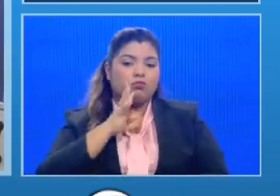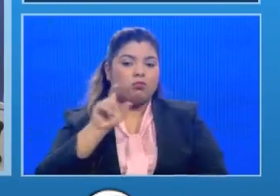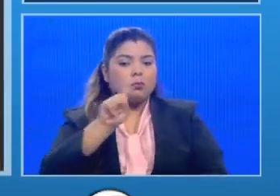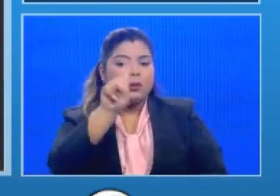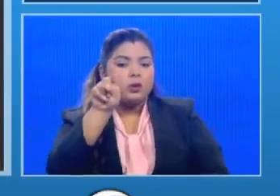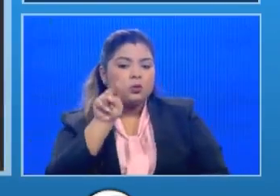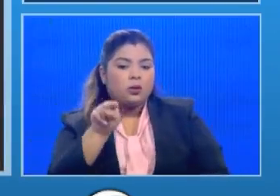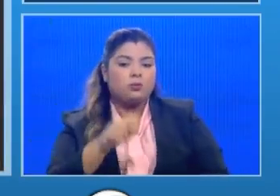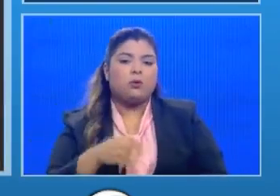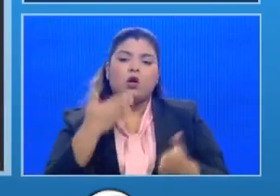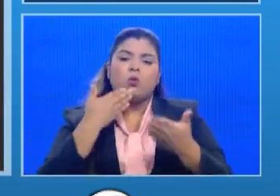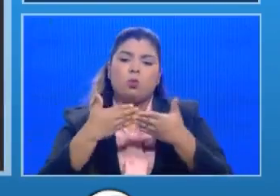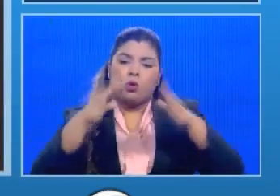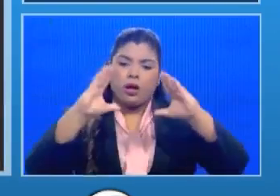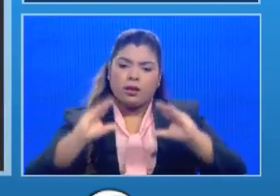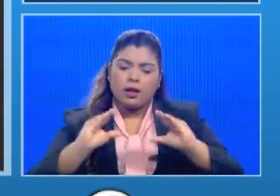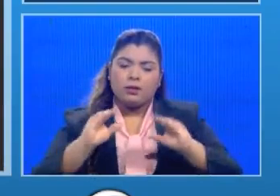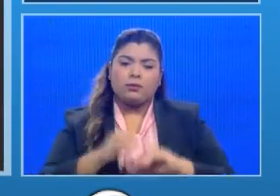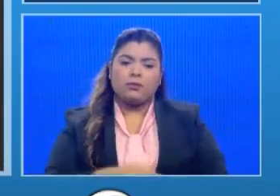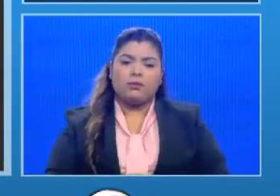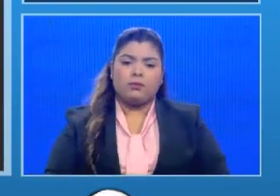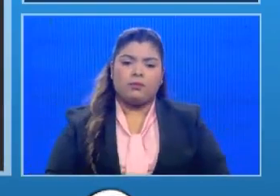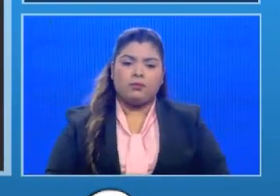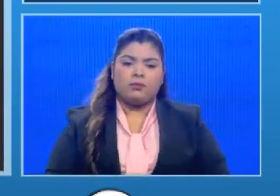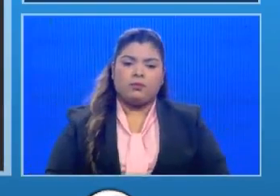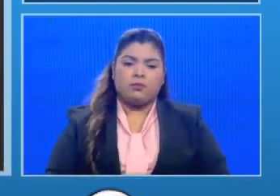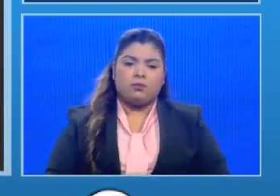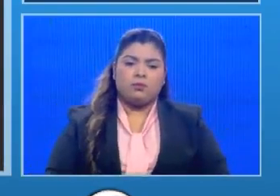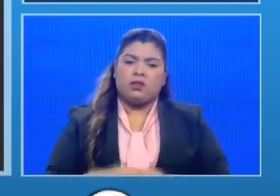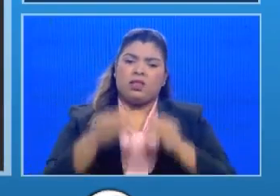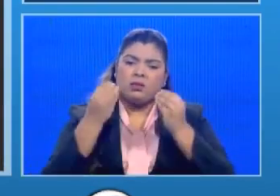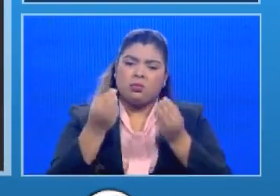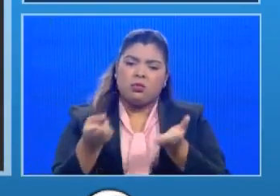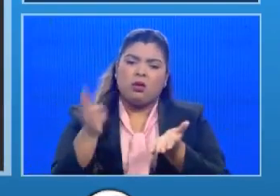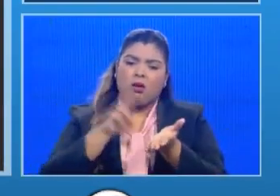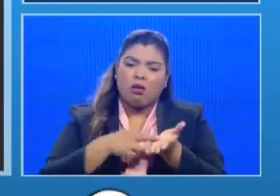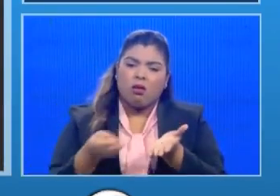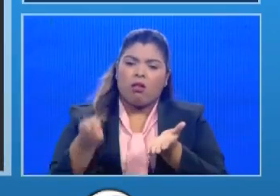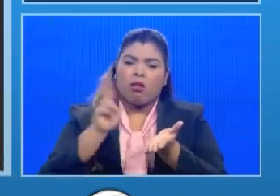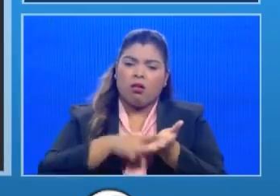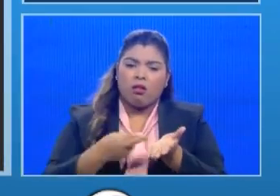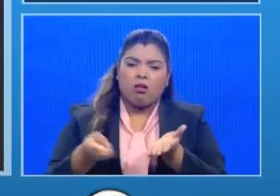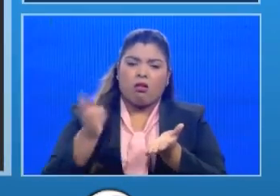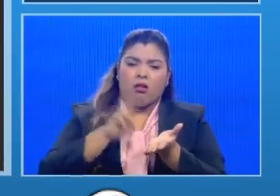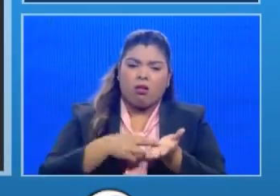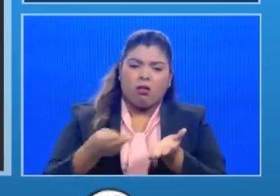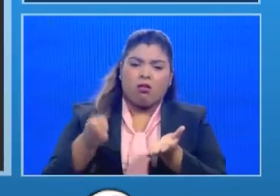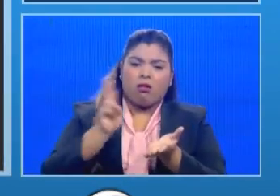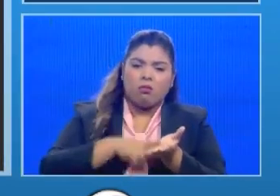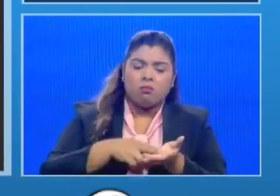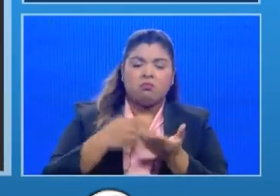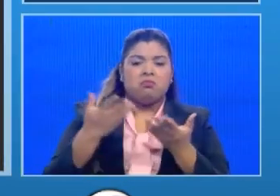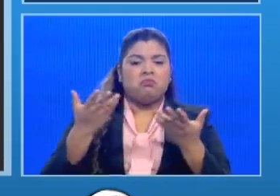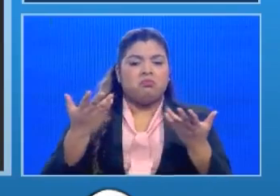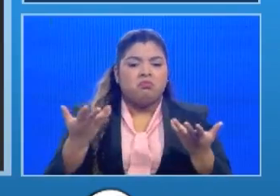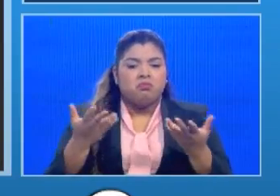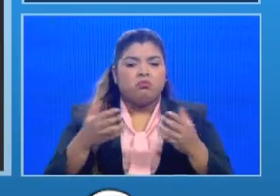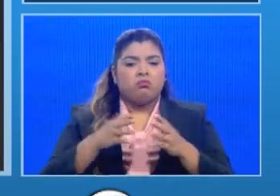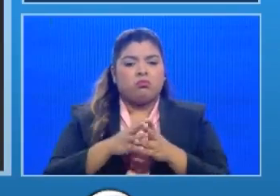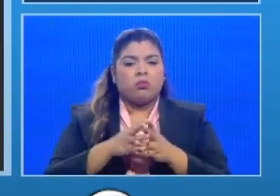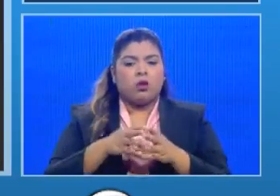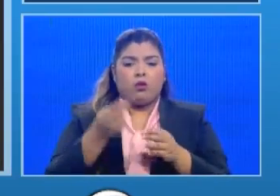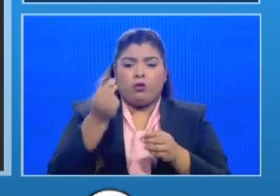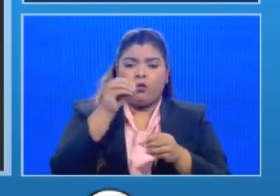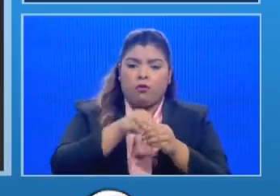muy buenas tardes se ha hablado tanto del sacrificio de algunos funcionarios como de fondos de ahorro y préstamos con organismos